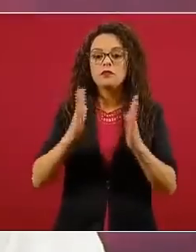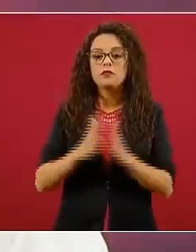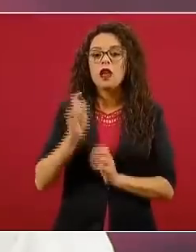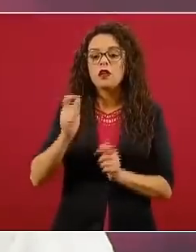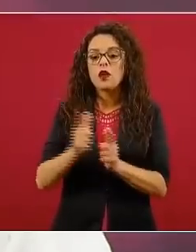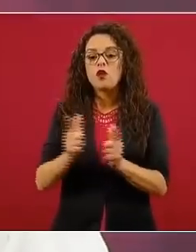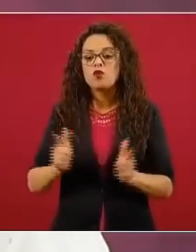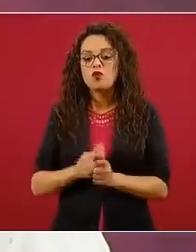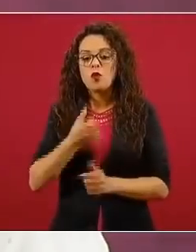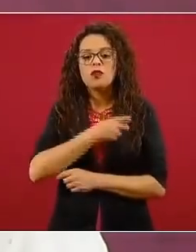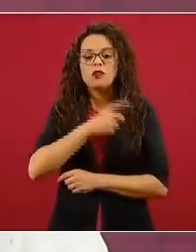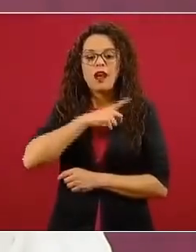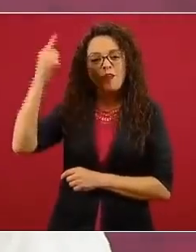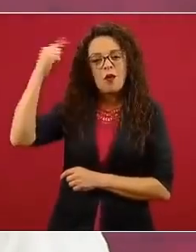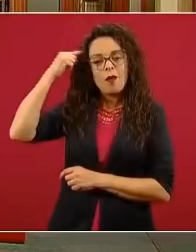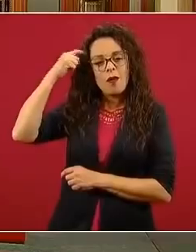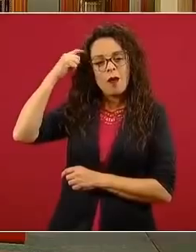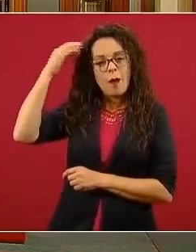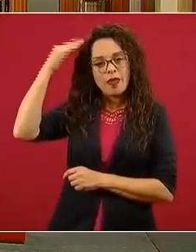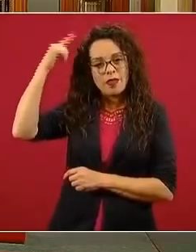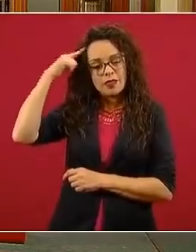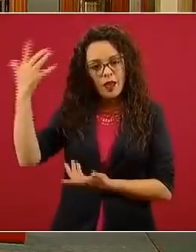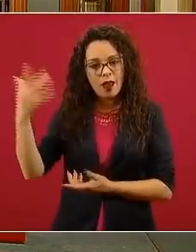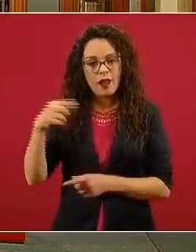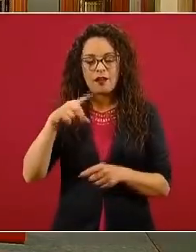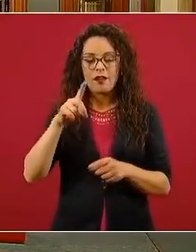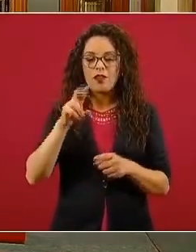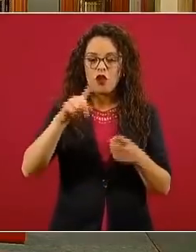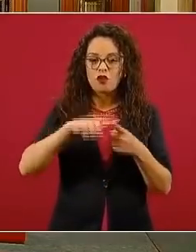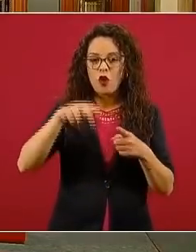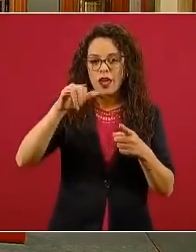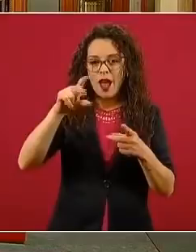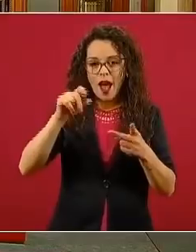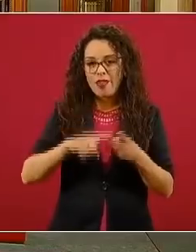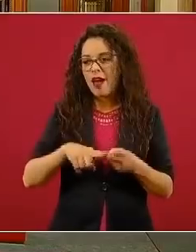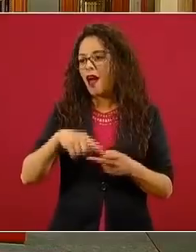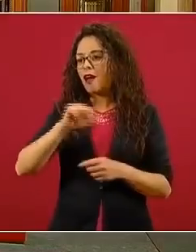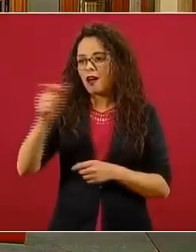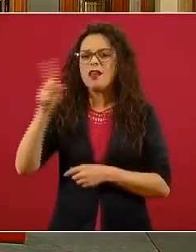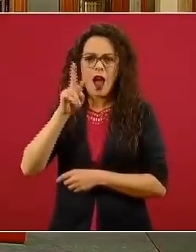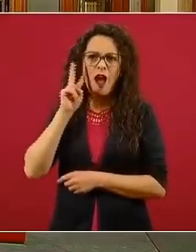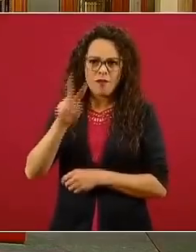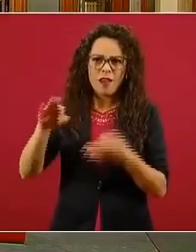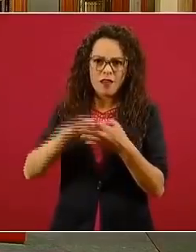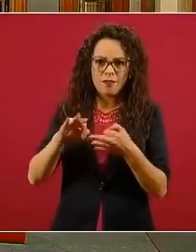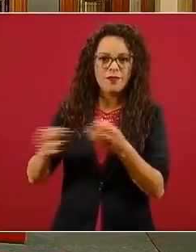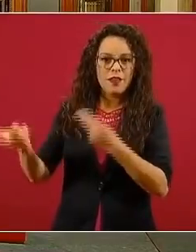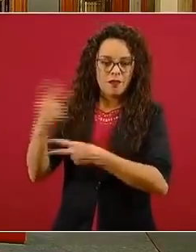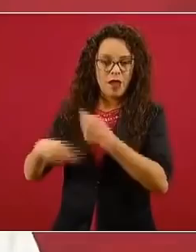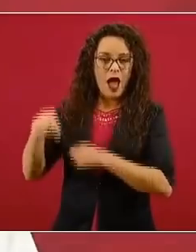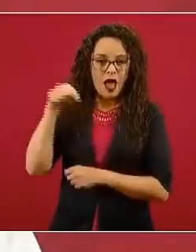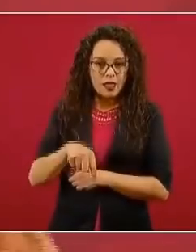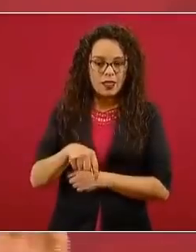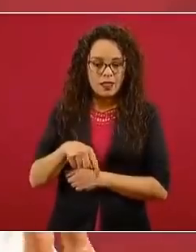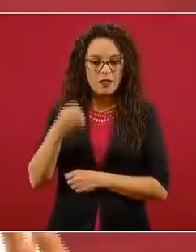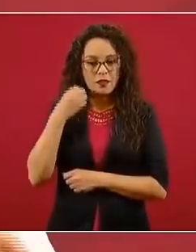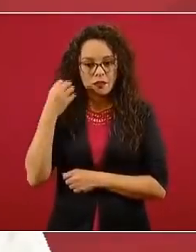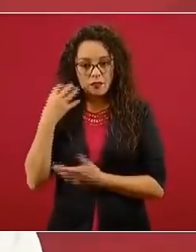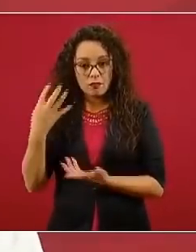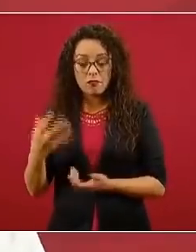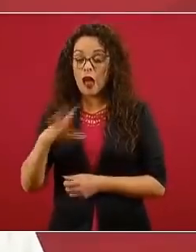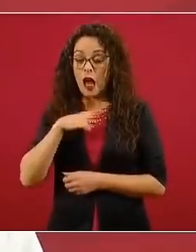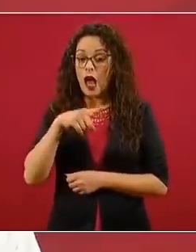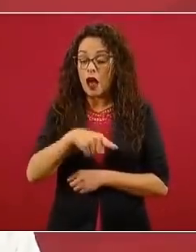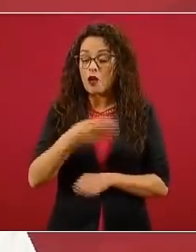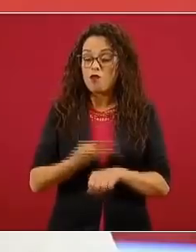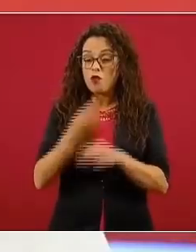mental, el doctor Quijada, el doctor Gadi Zaviki, que ustedes los han visto aquí frecuentemente, y hay un componente muy